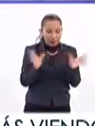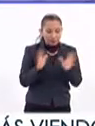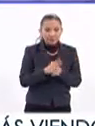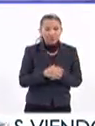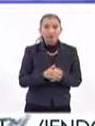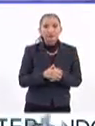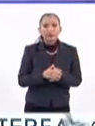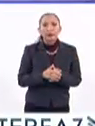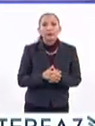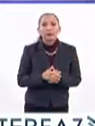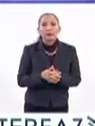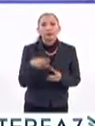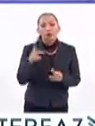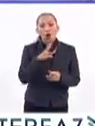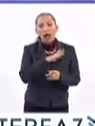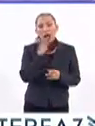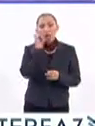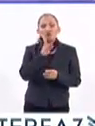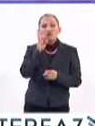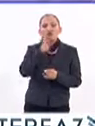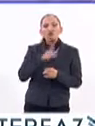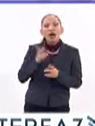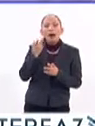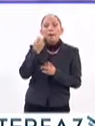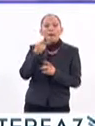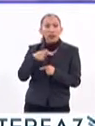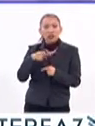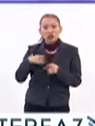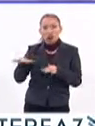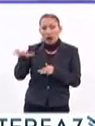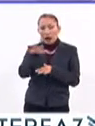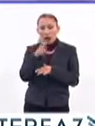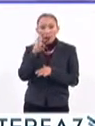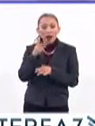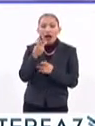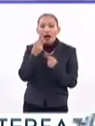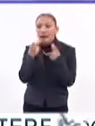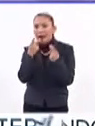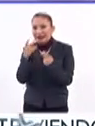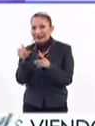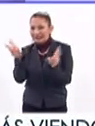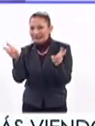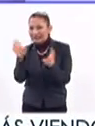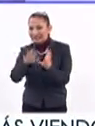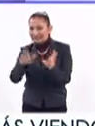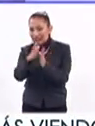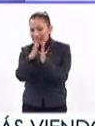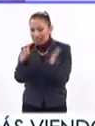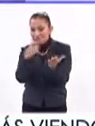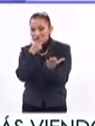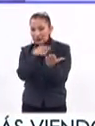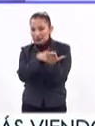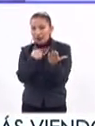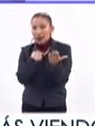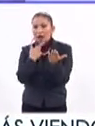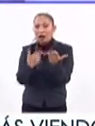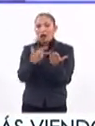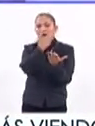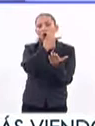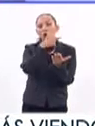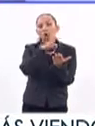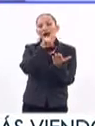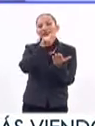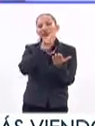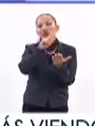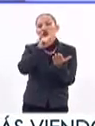así rápido, pero hay experimentos sociales en donde se habla, o sea, en muchas ocasiones, en muchos libros. Uno de ellos es What the Dock Show,